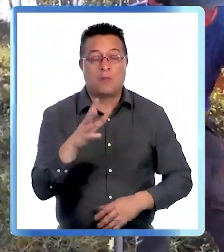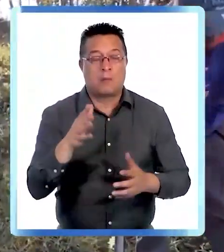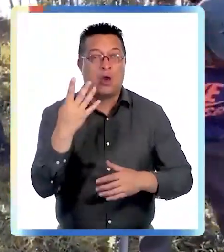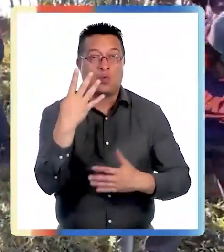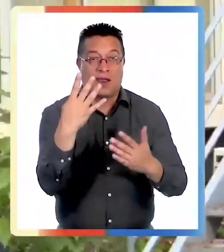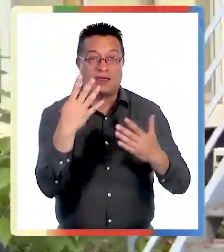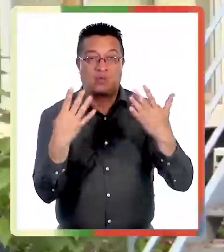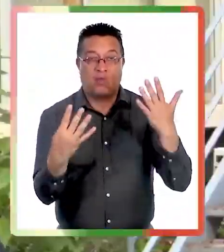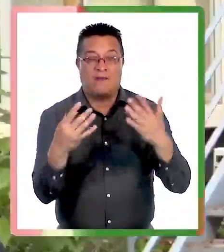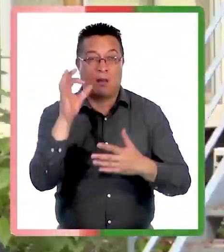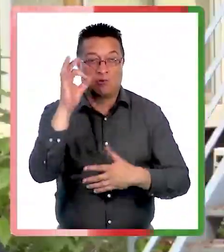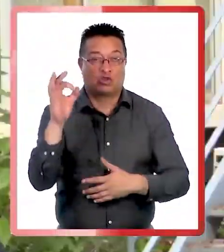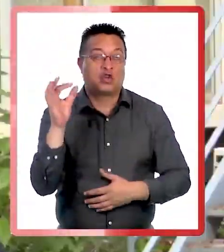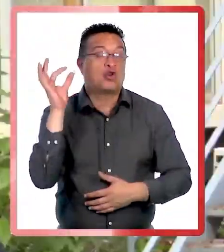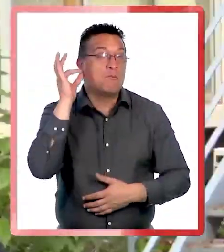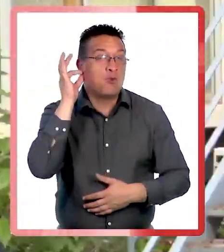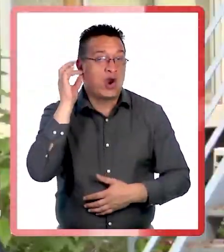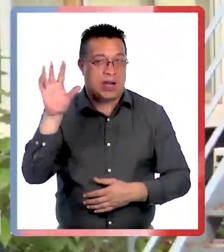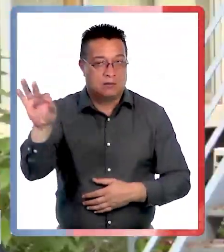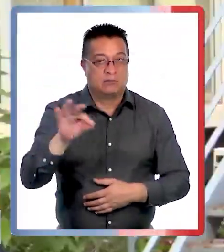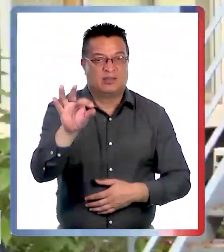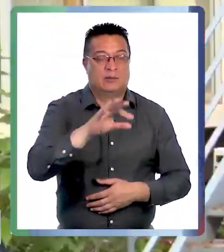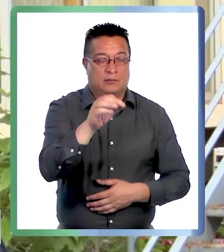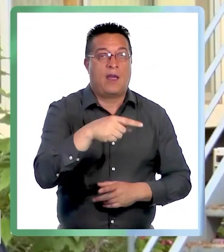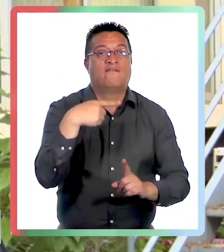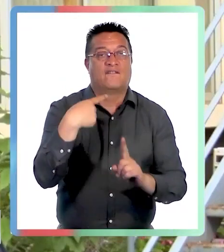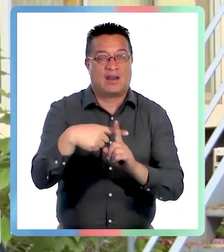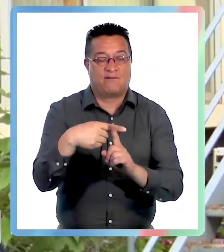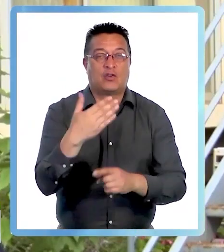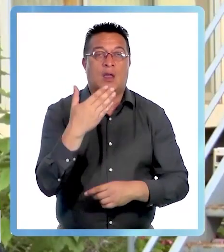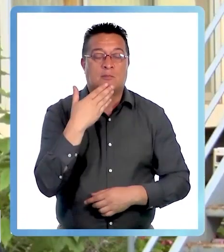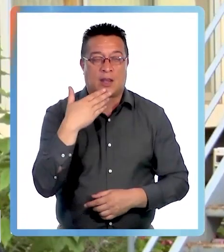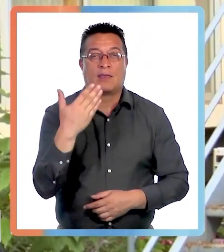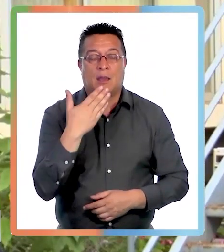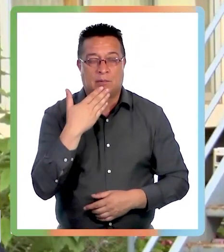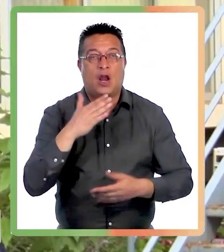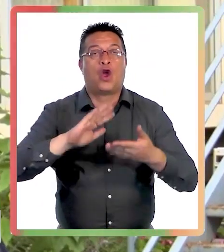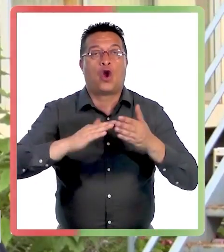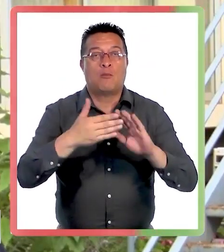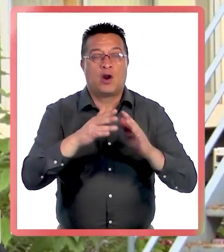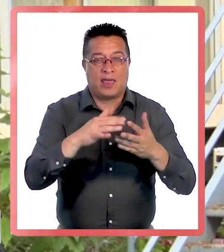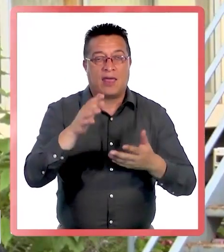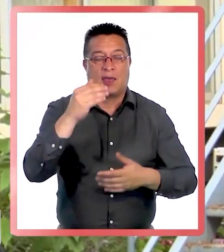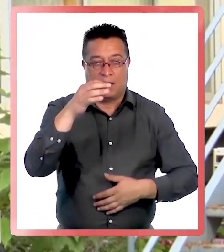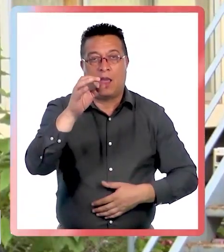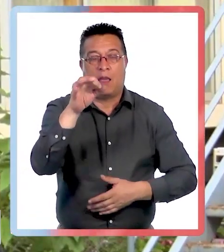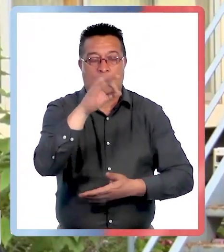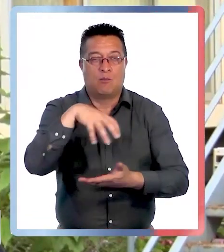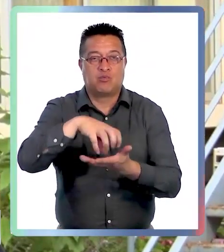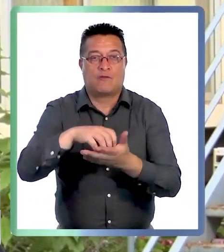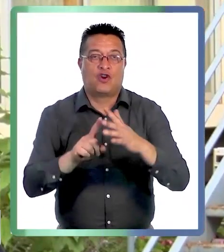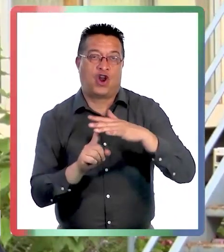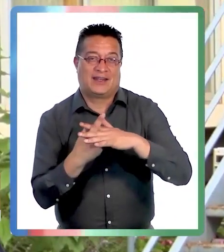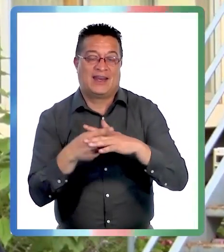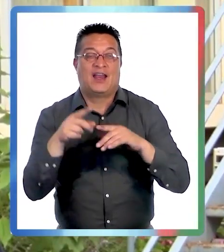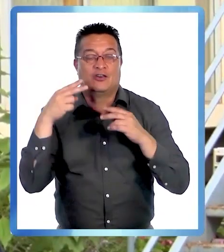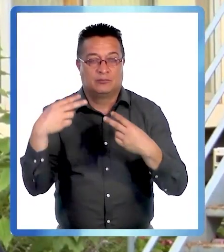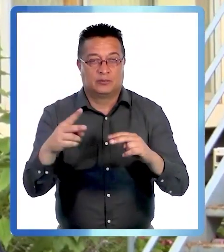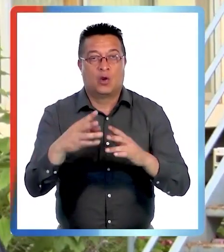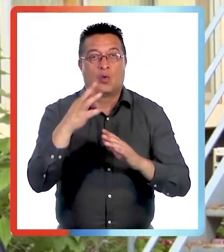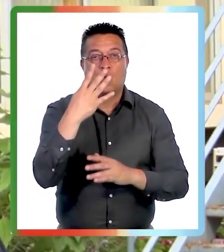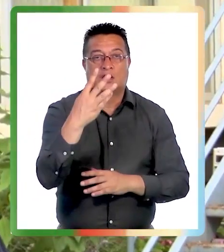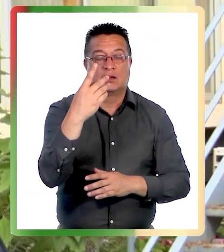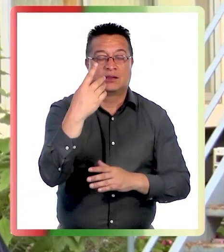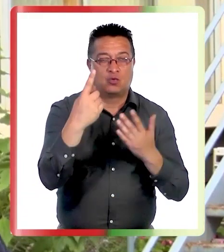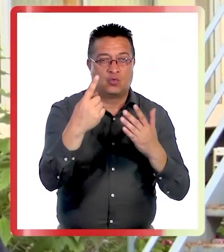49% van a ser mujeres y también hay un beneficio importante también a comunidades indígenas con 41 proyectos que alcanza